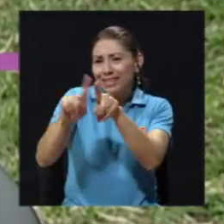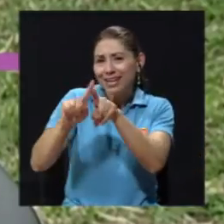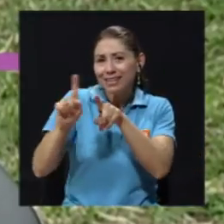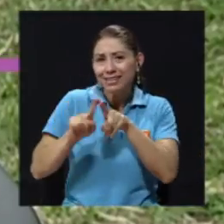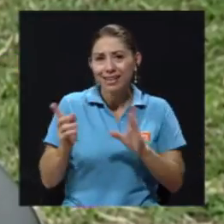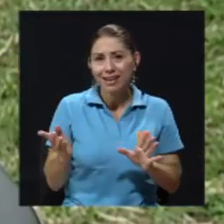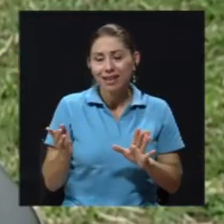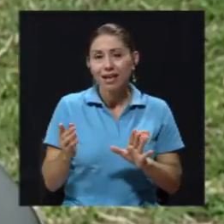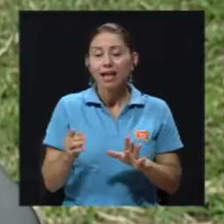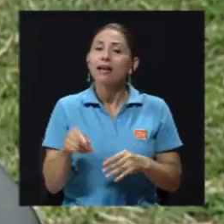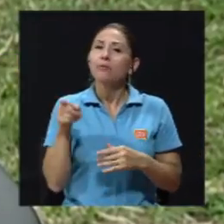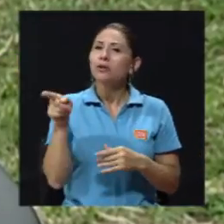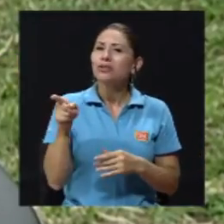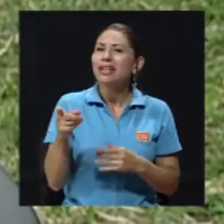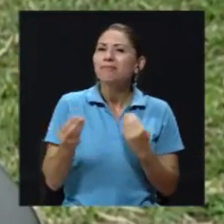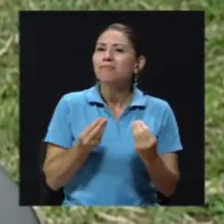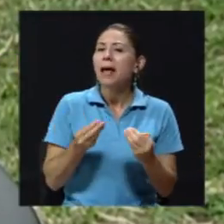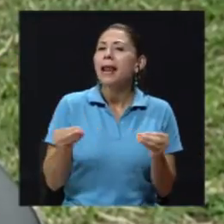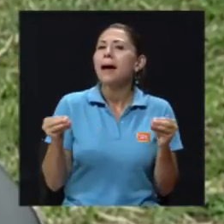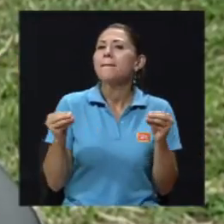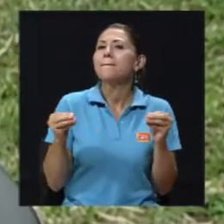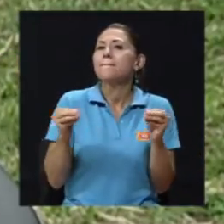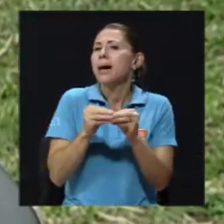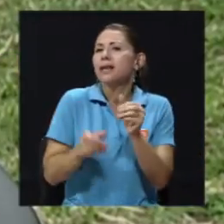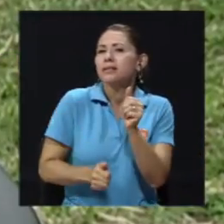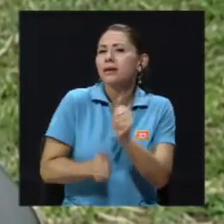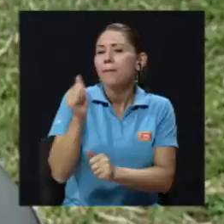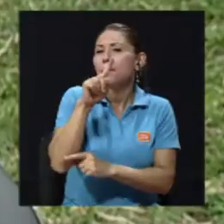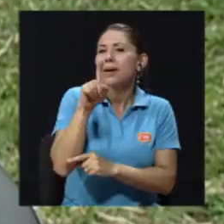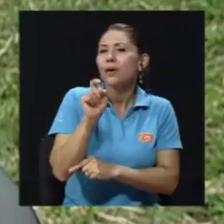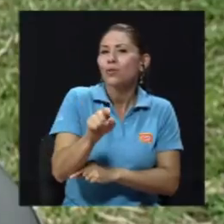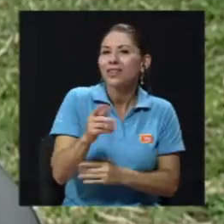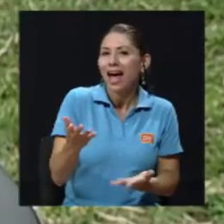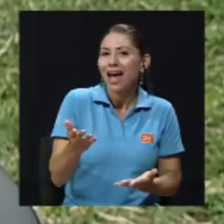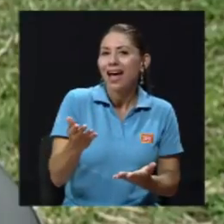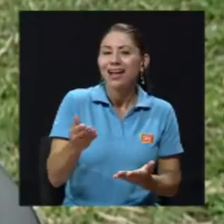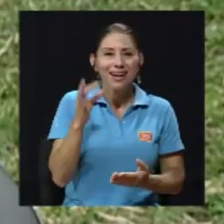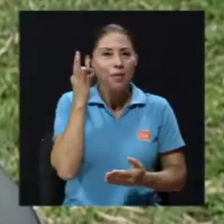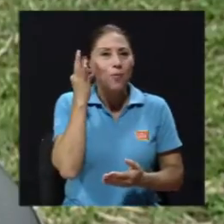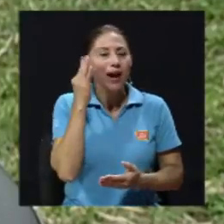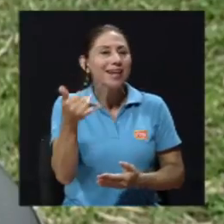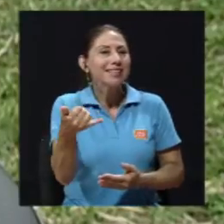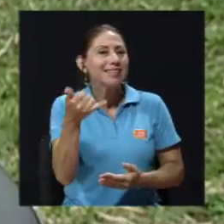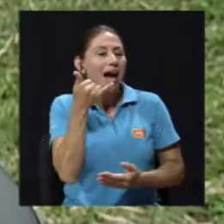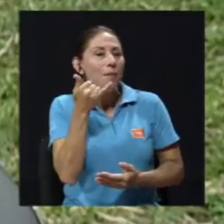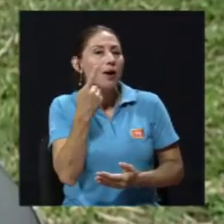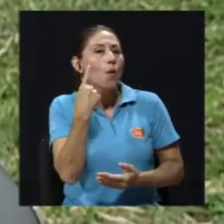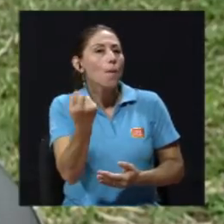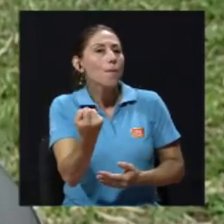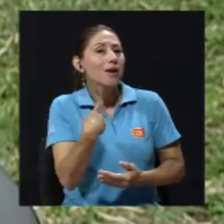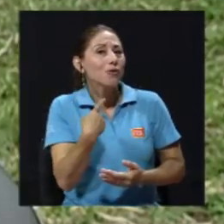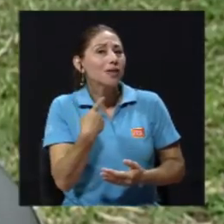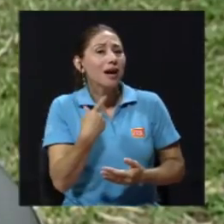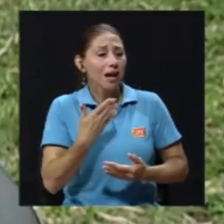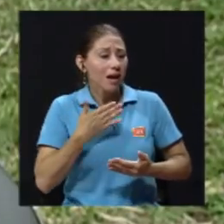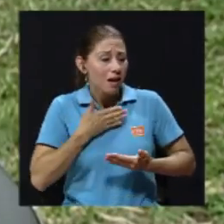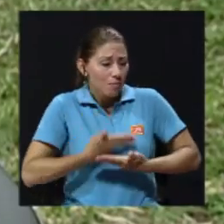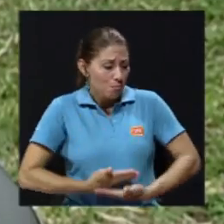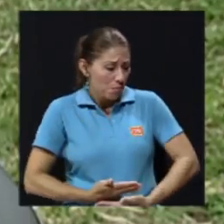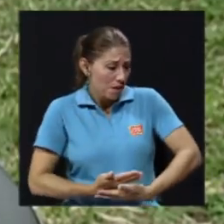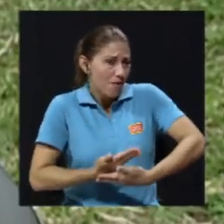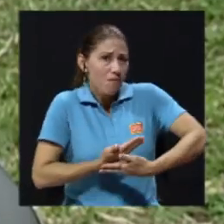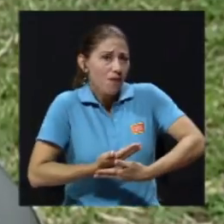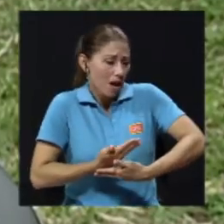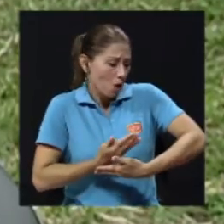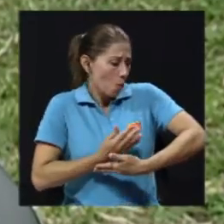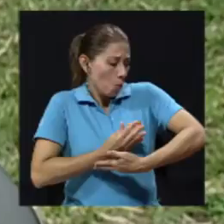interrogante que más nos hacen es, mi bebé no se pega al pecho y llora mucho. Y, por